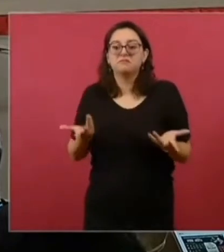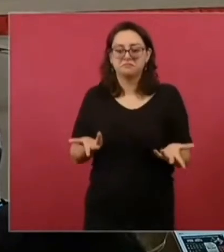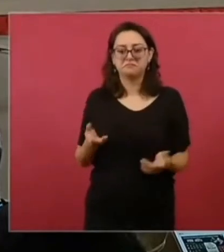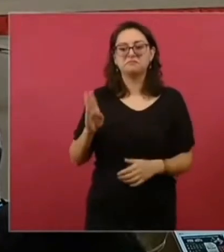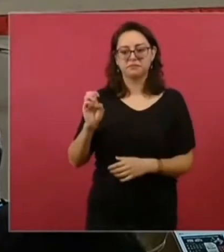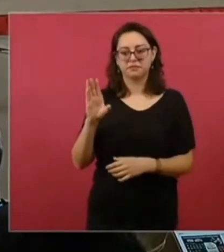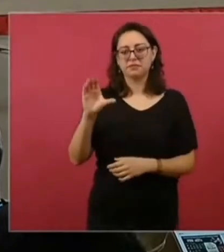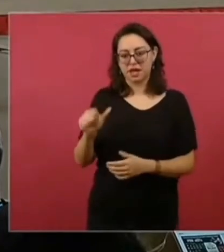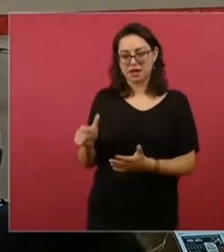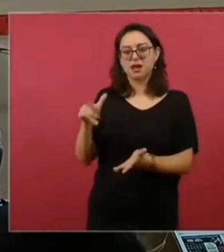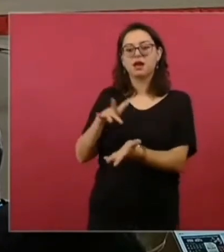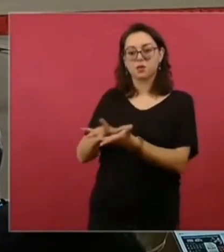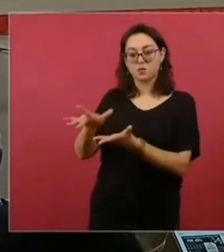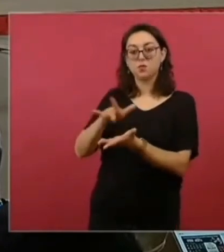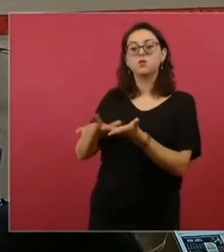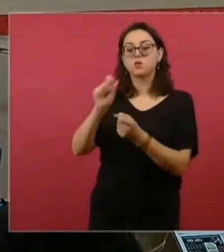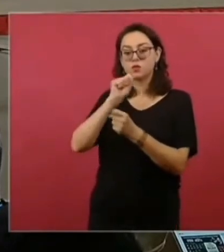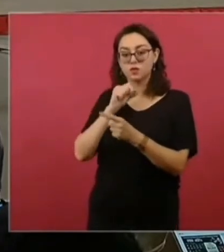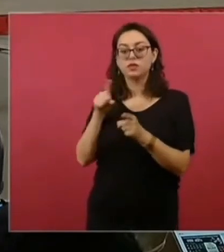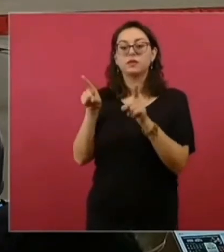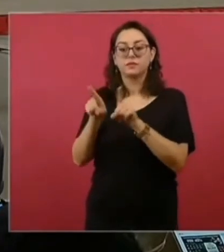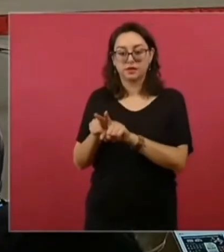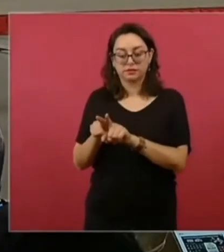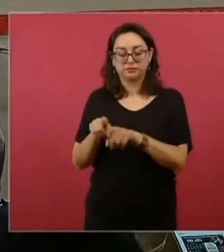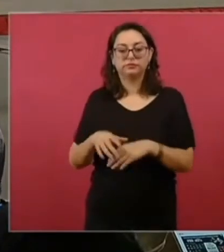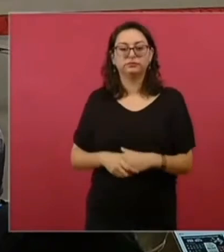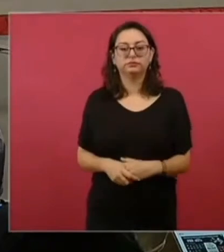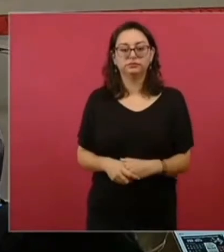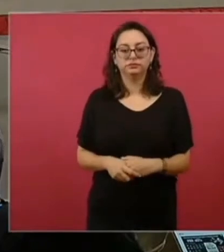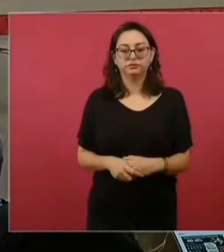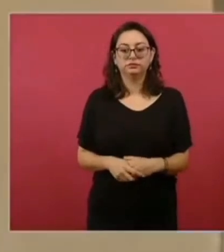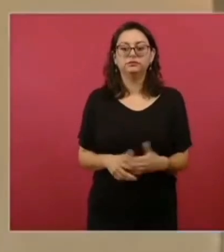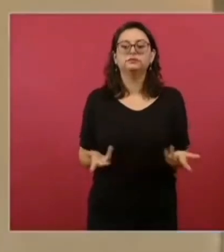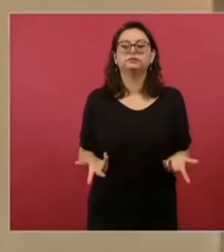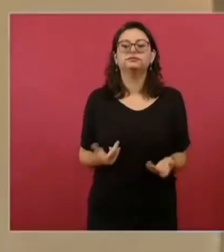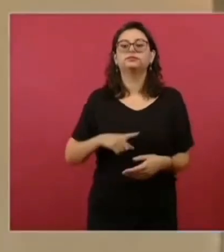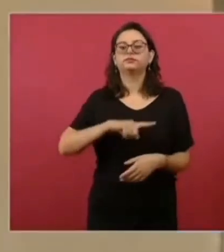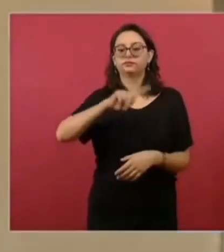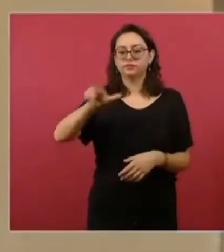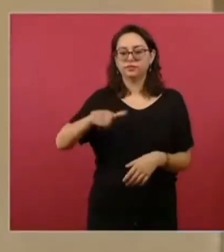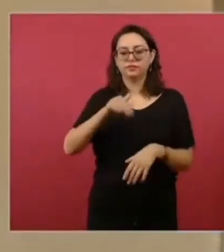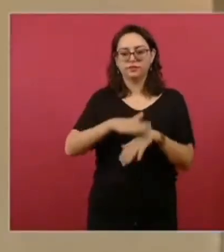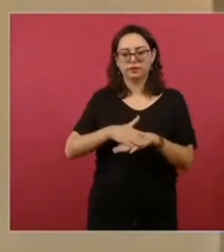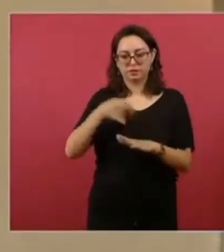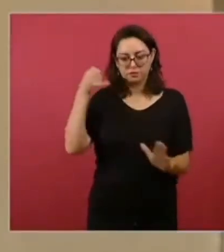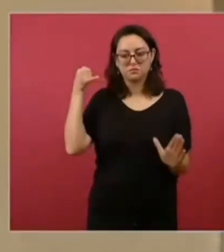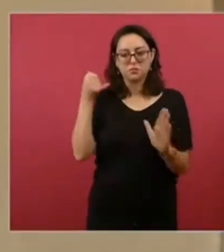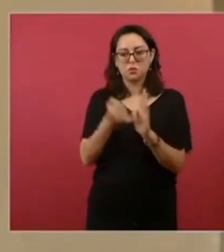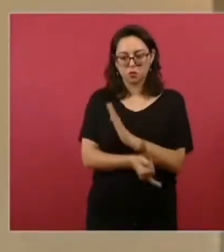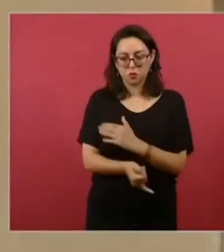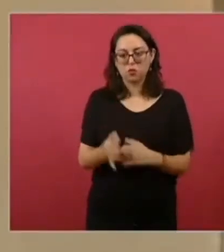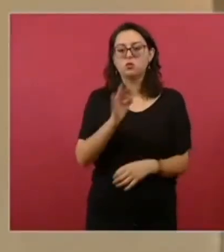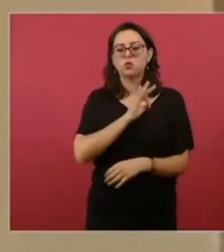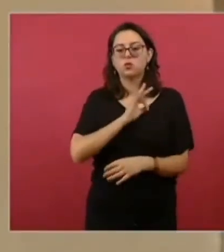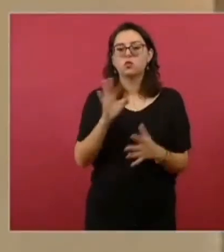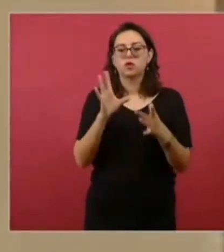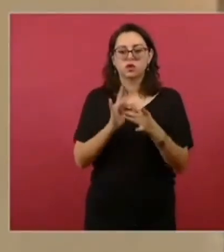si tuviera yo tiempo más adelante, podría yo entrar en mucho más detalle de todo lo que implica